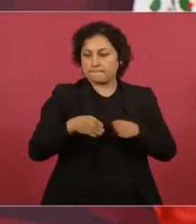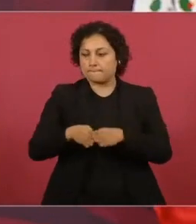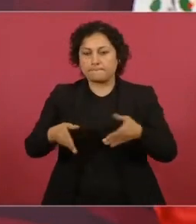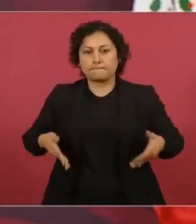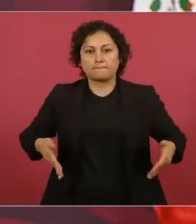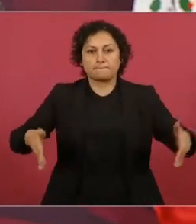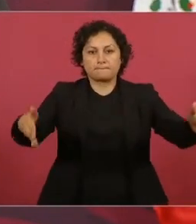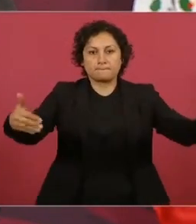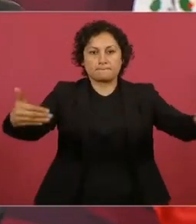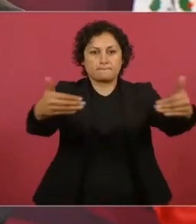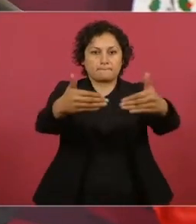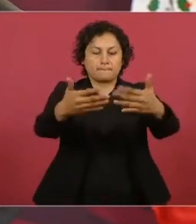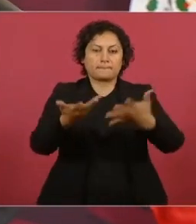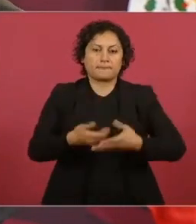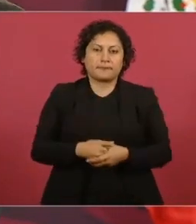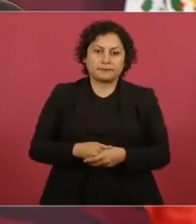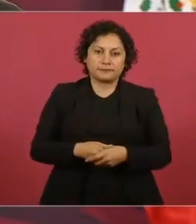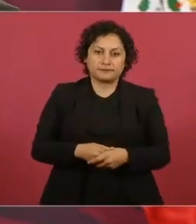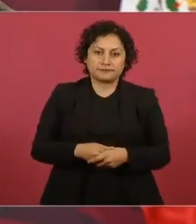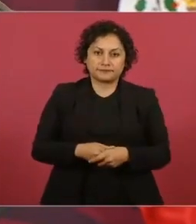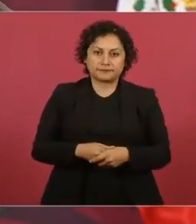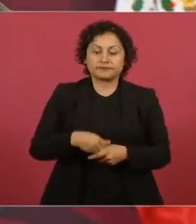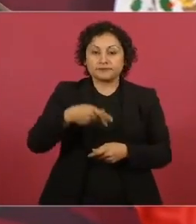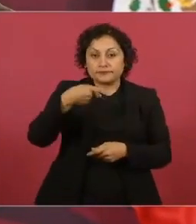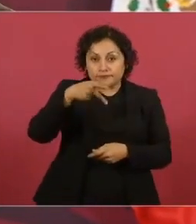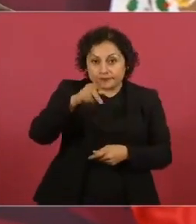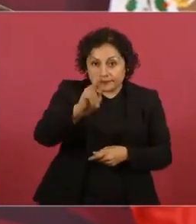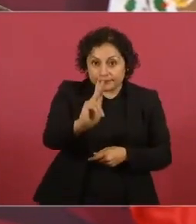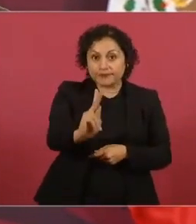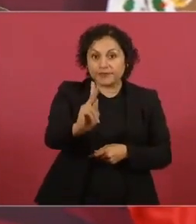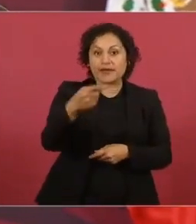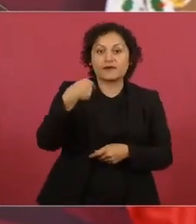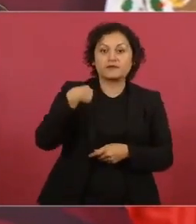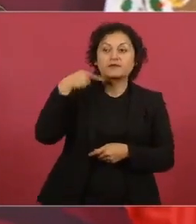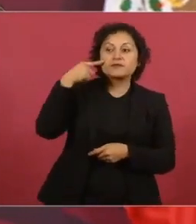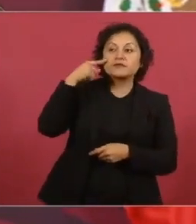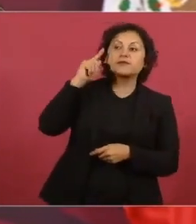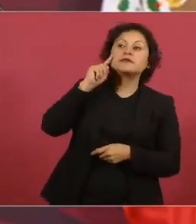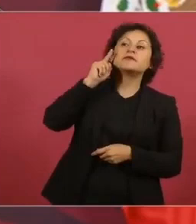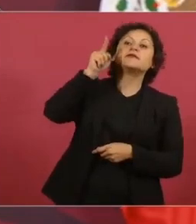y sin embargo allá en las esquinas